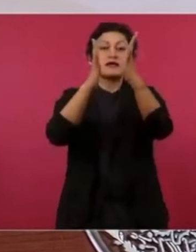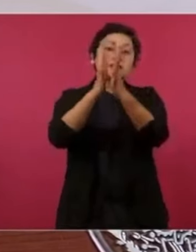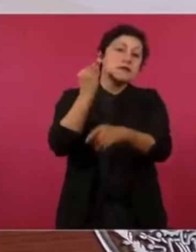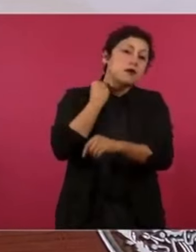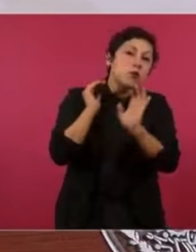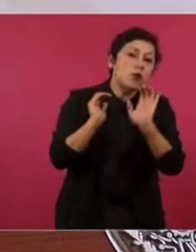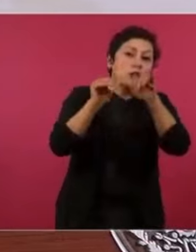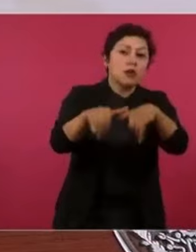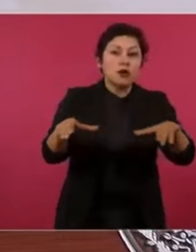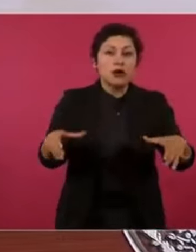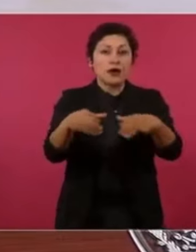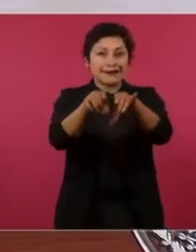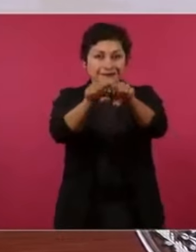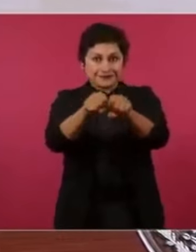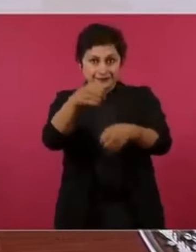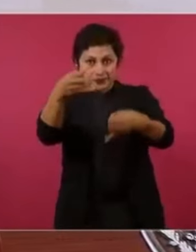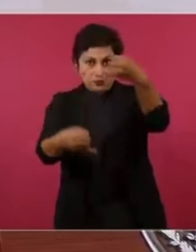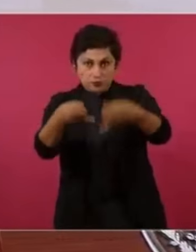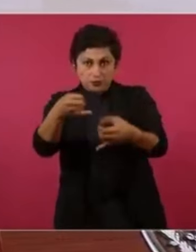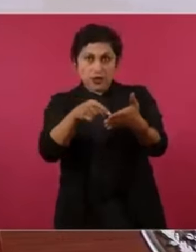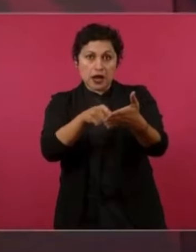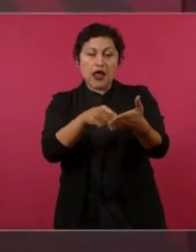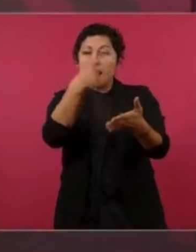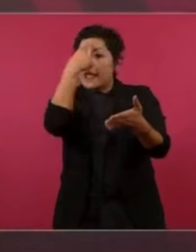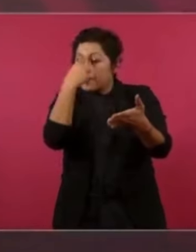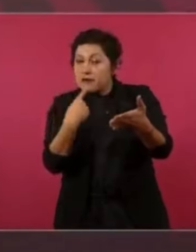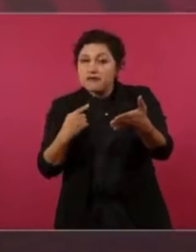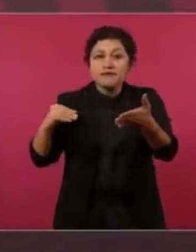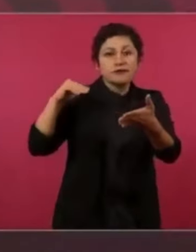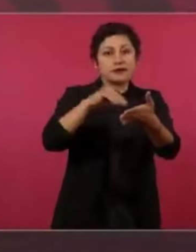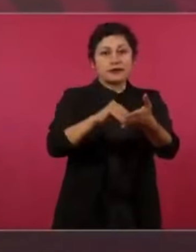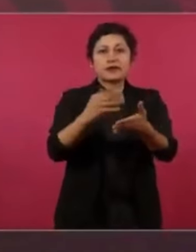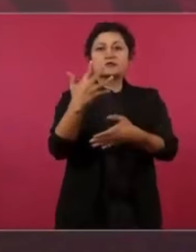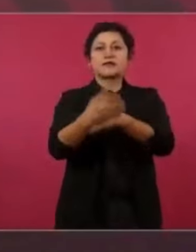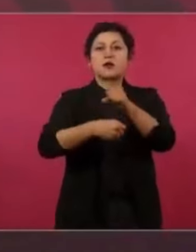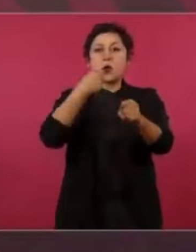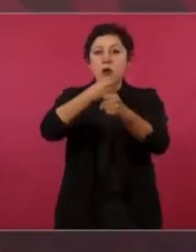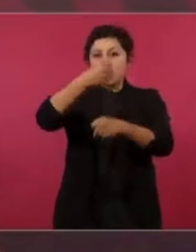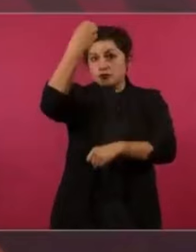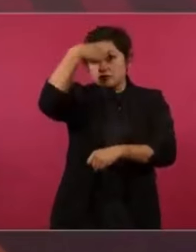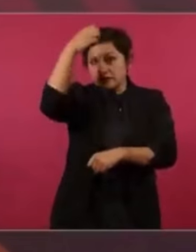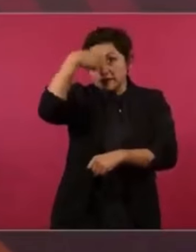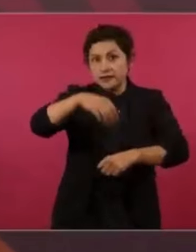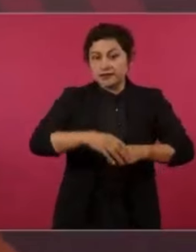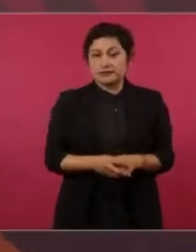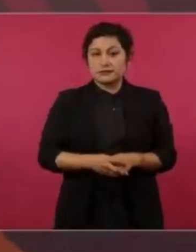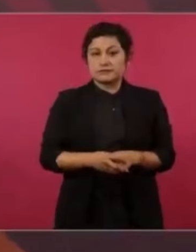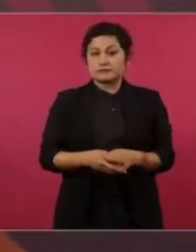Los que puedan participar como jueces, magistrados, ministros, yo he estado en contra de eso.